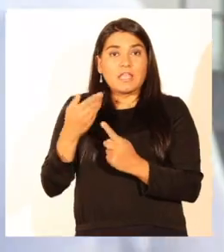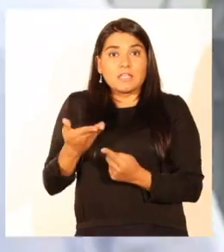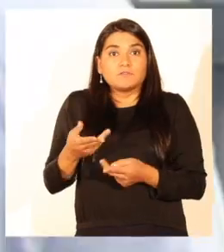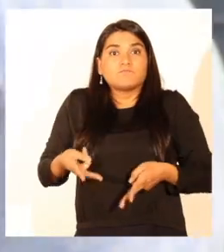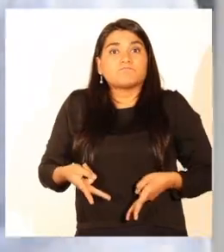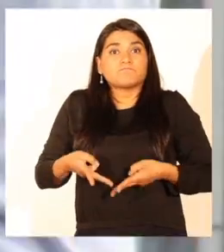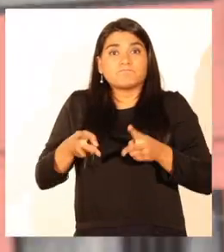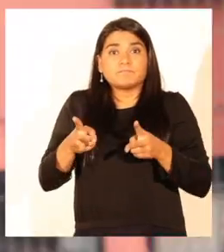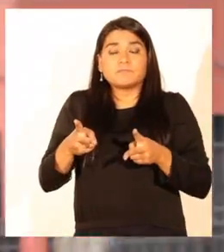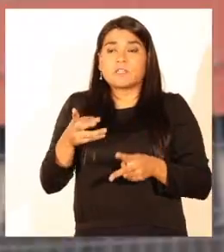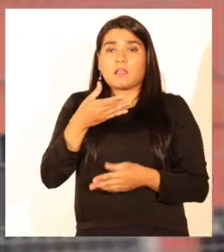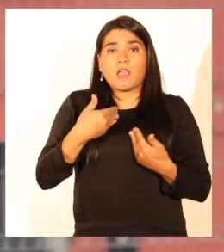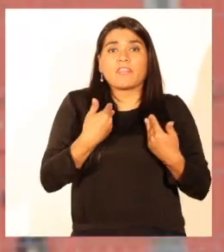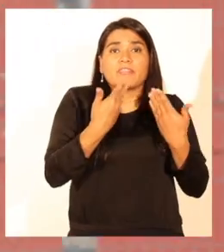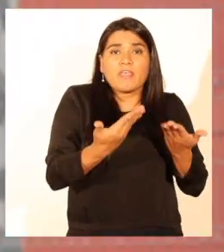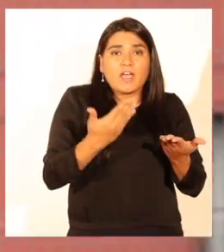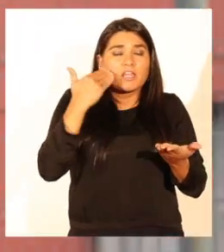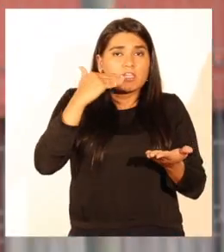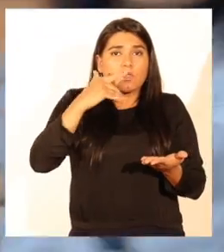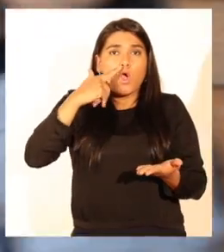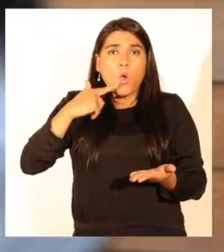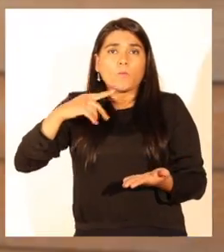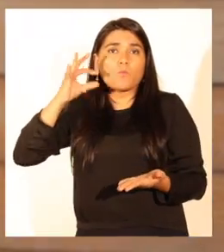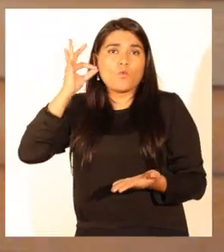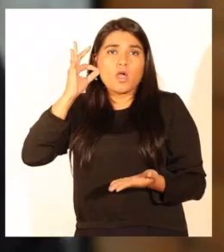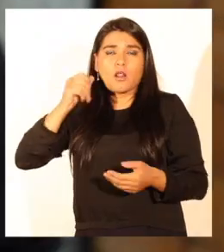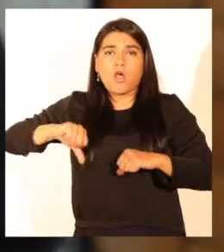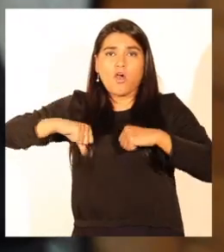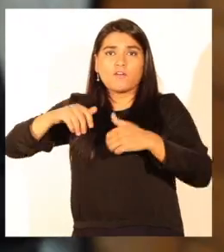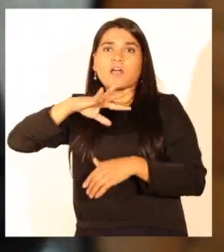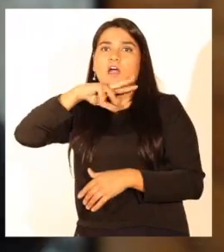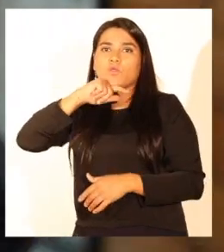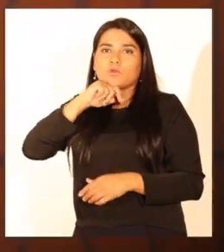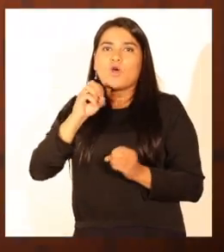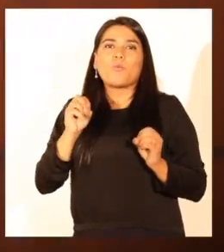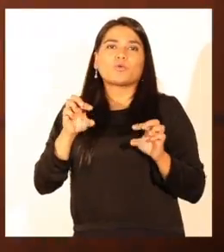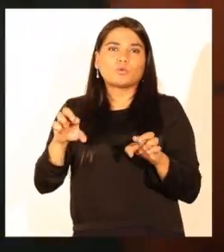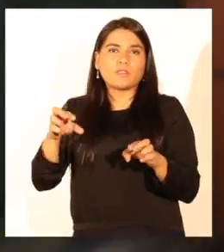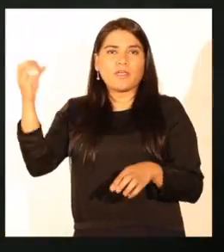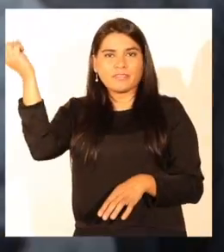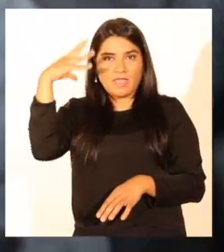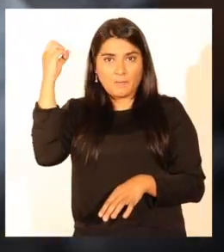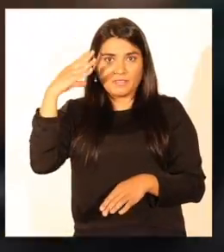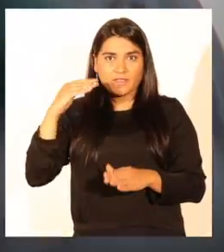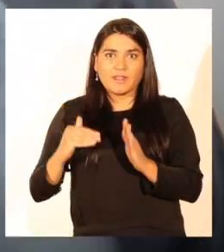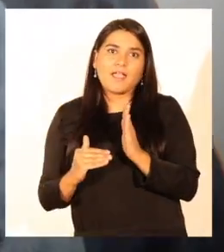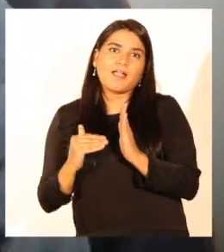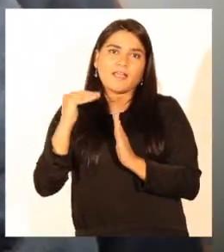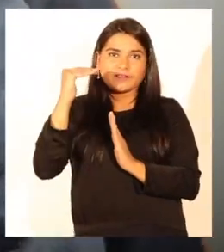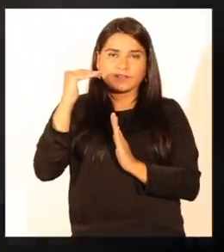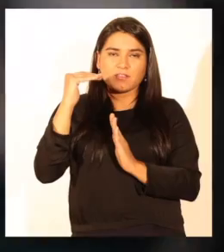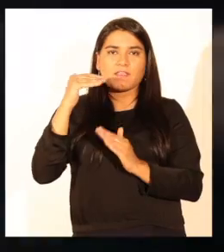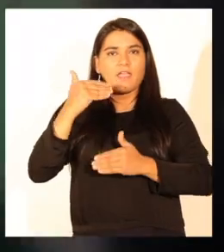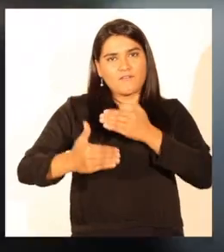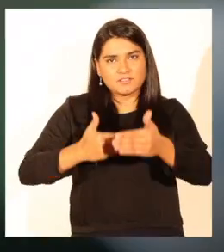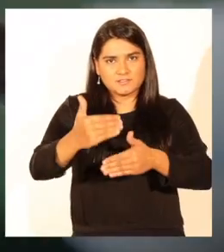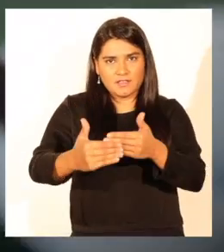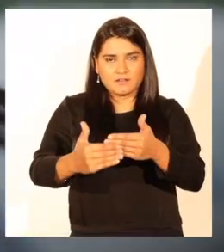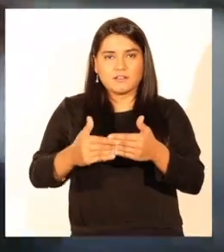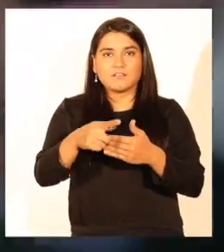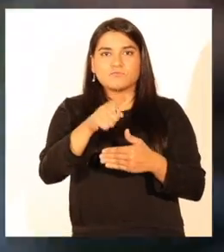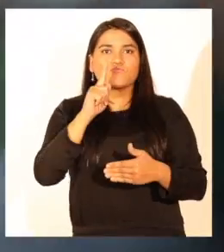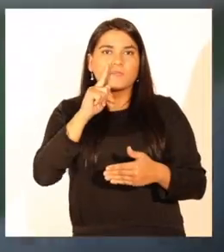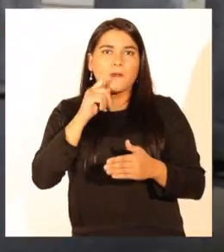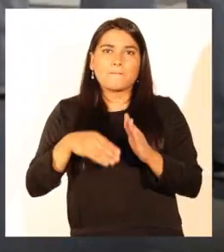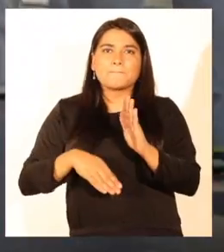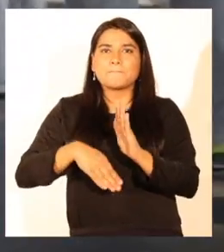Esto permite otorgarle a cada niño, joven o adulto, la oportunidad de aprender, crecer y avanzar, contando así